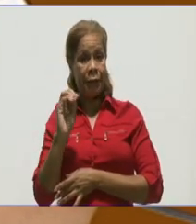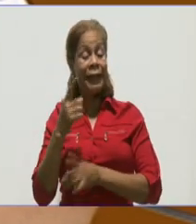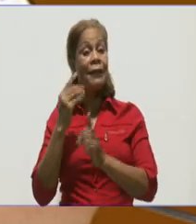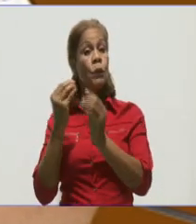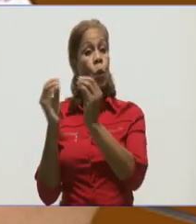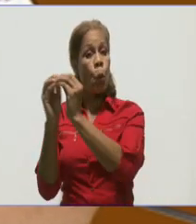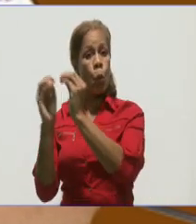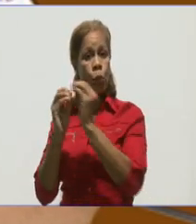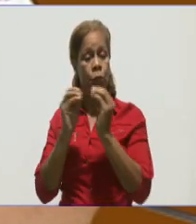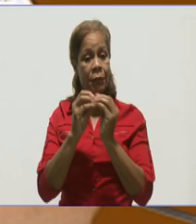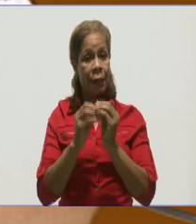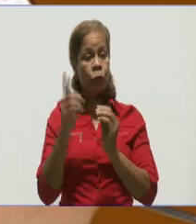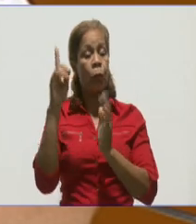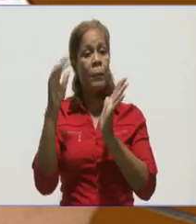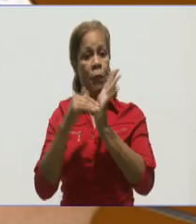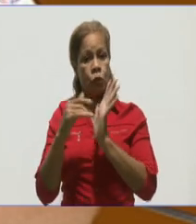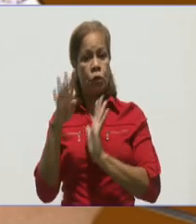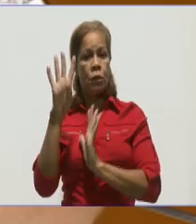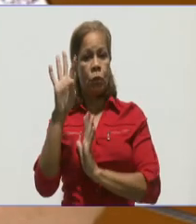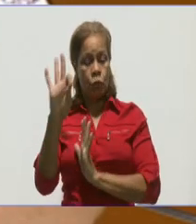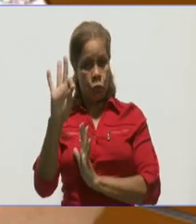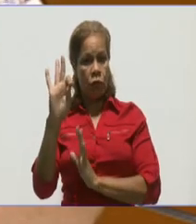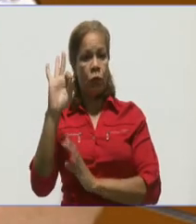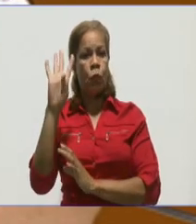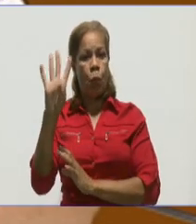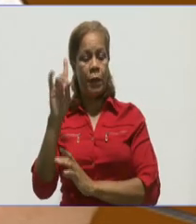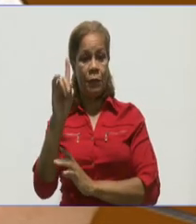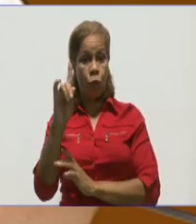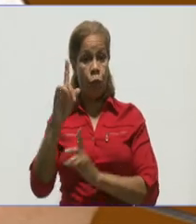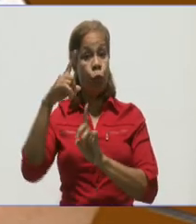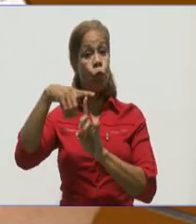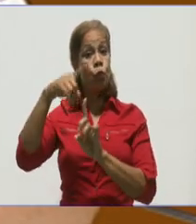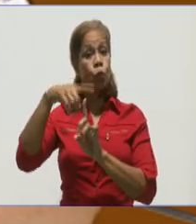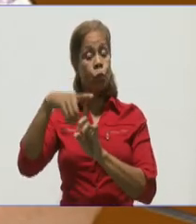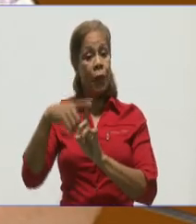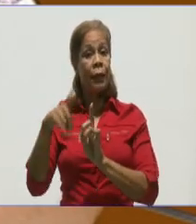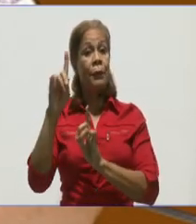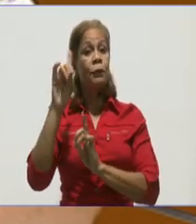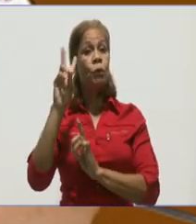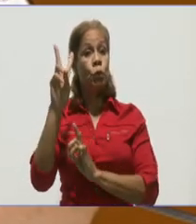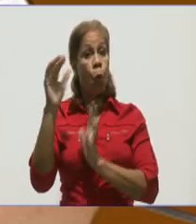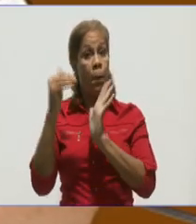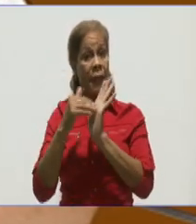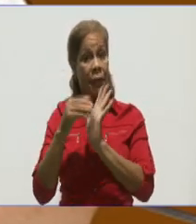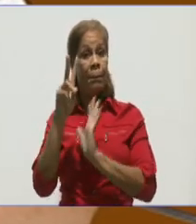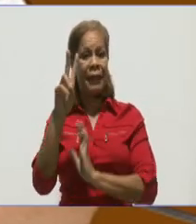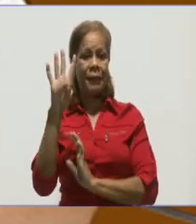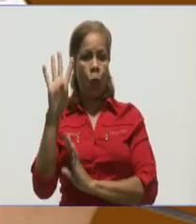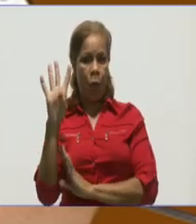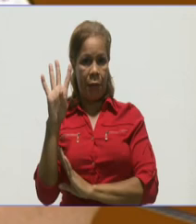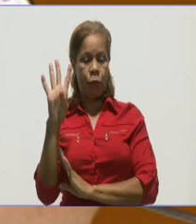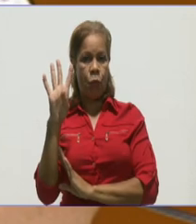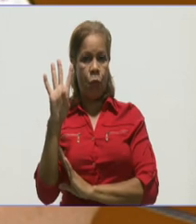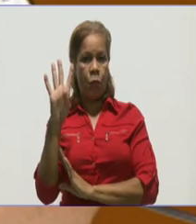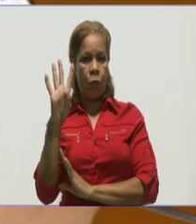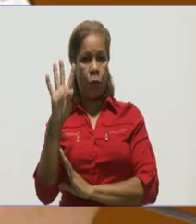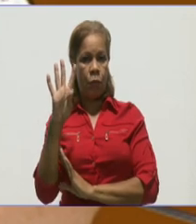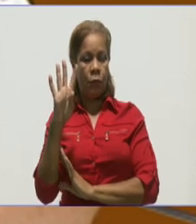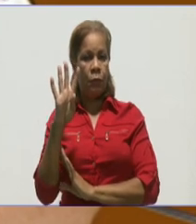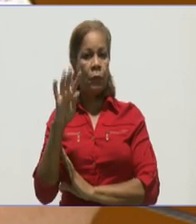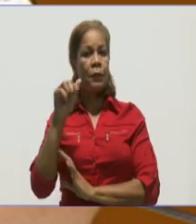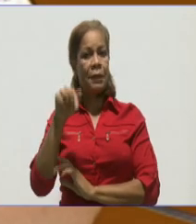.782. Ya la provincia acumula un total de 2.024 casos. De ellos, 1.826